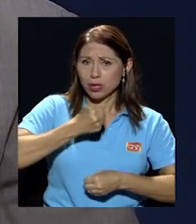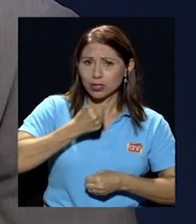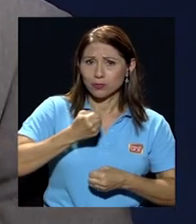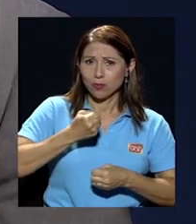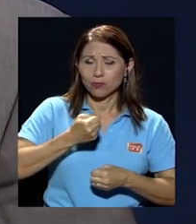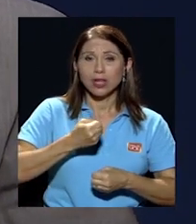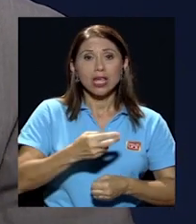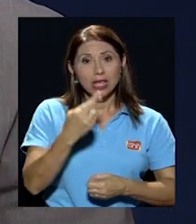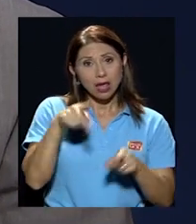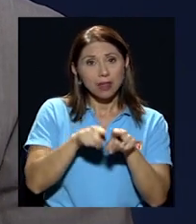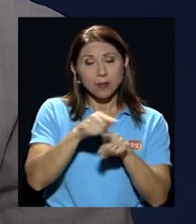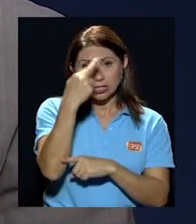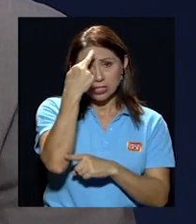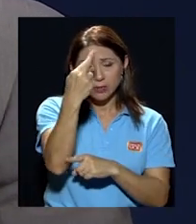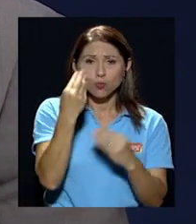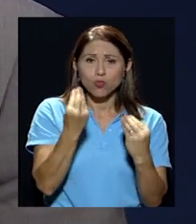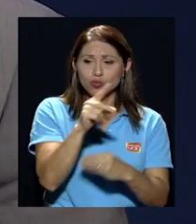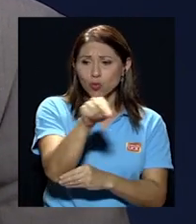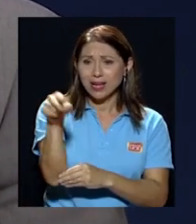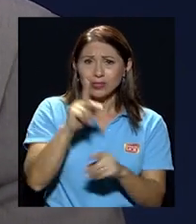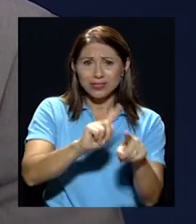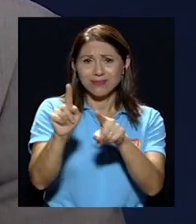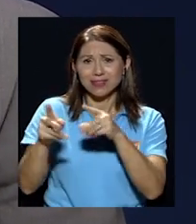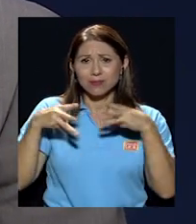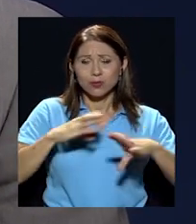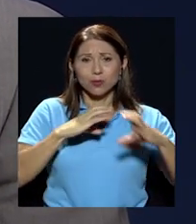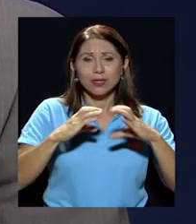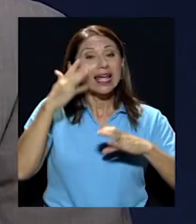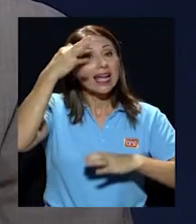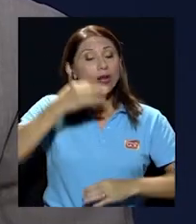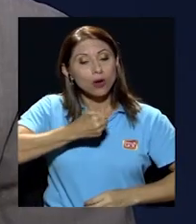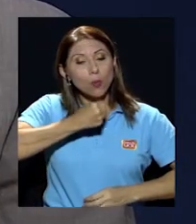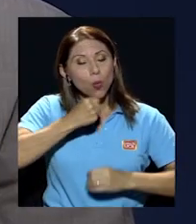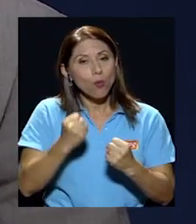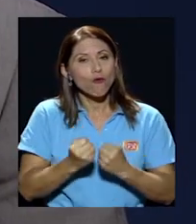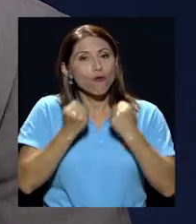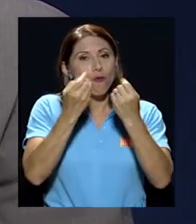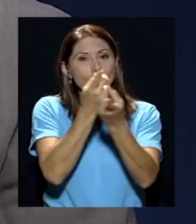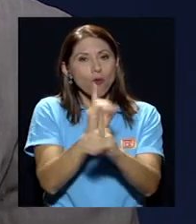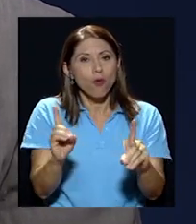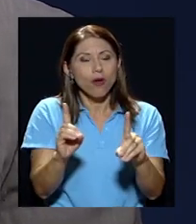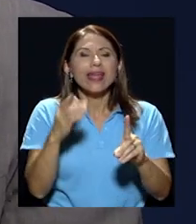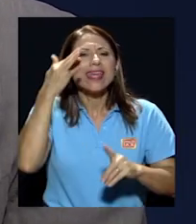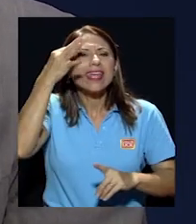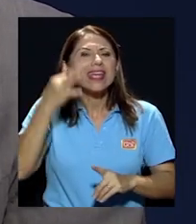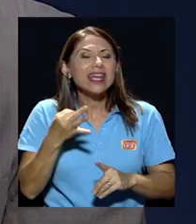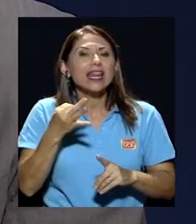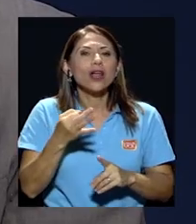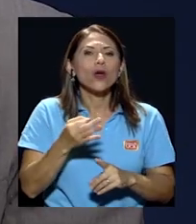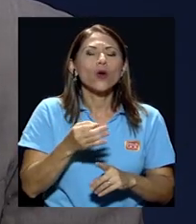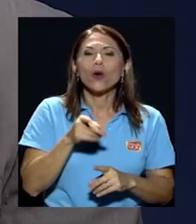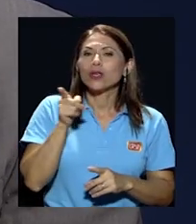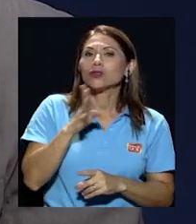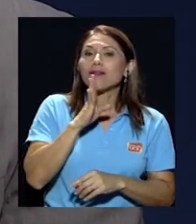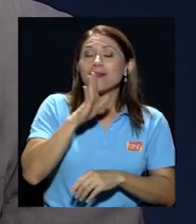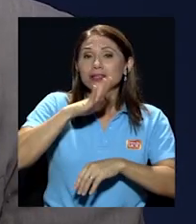muchísimo a colegas que están en diferentes medios creo que el periodismo fortalece la democracia y que creo también que una de las salvaguardas que usted hacía sobre